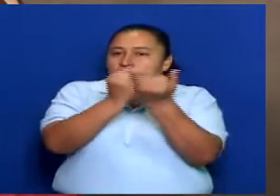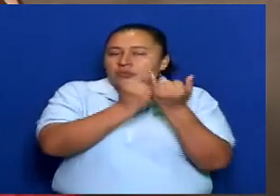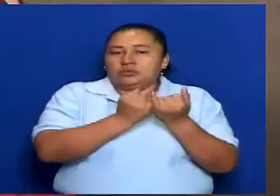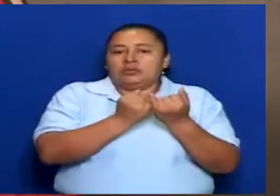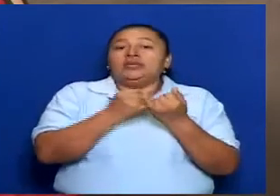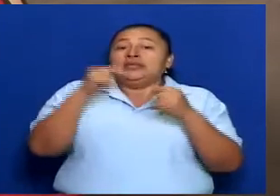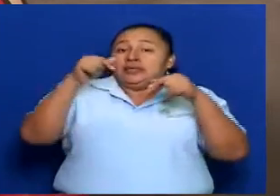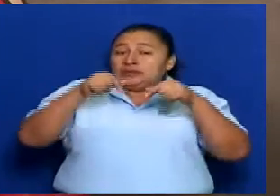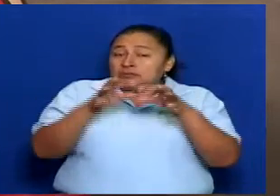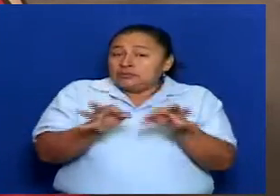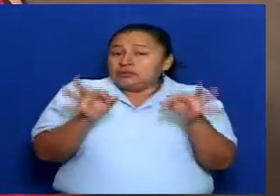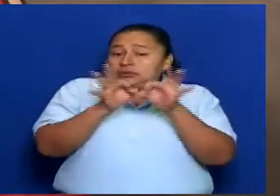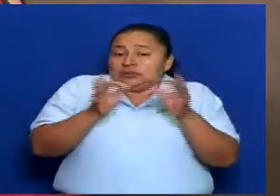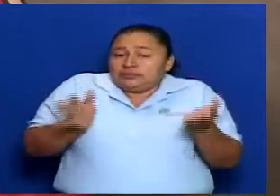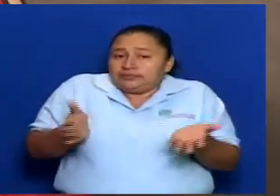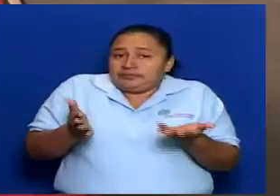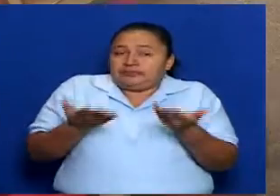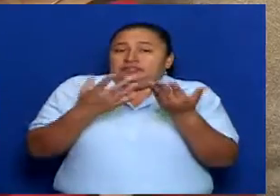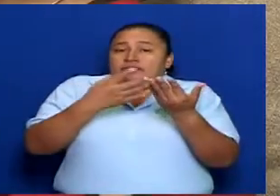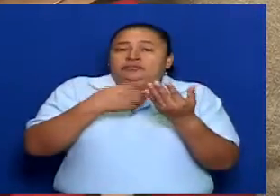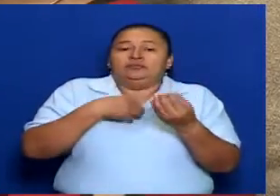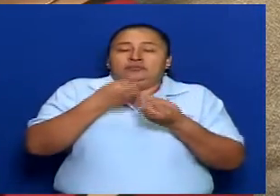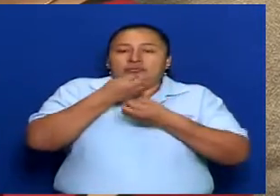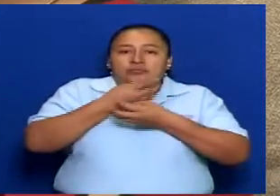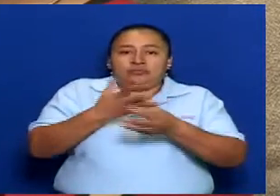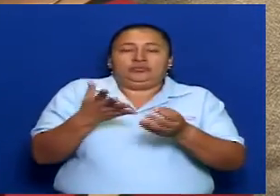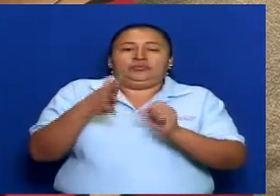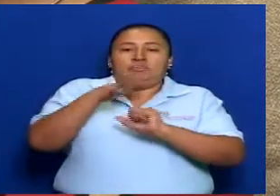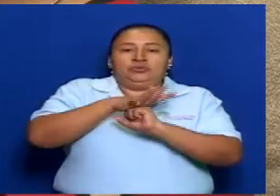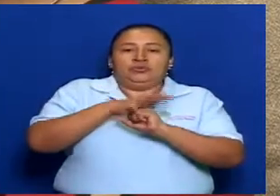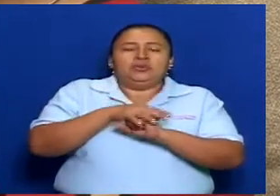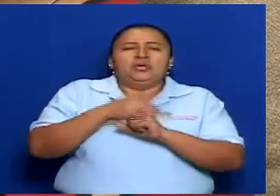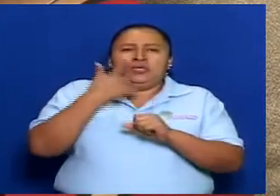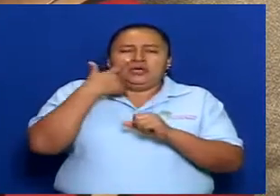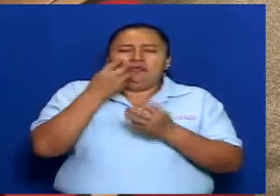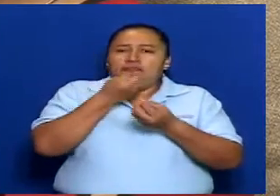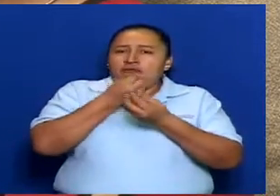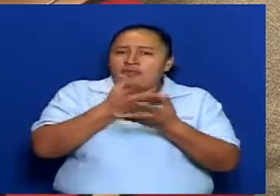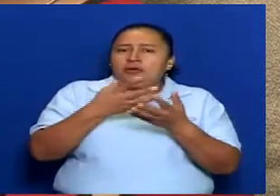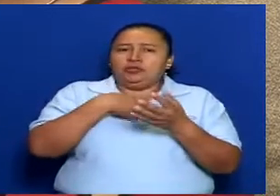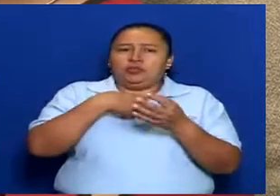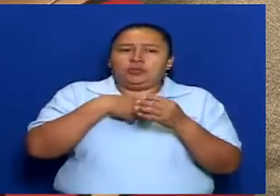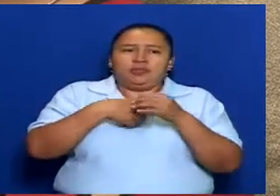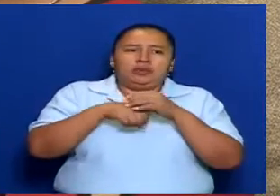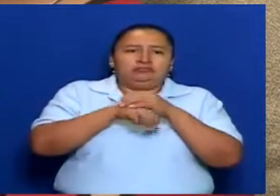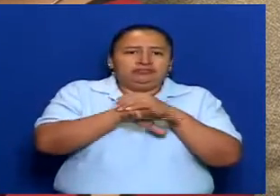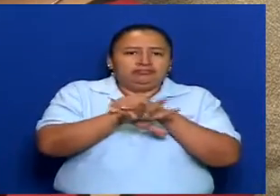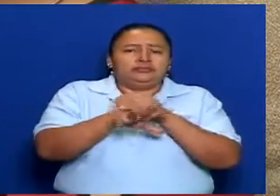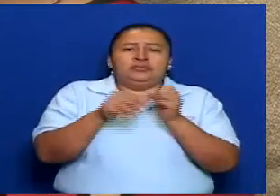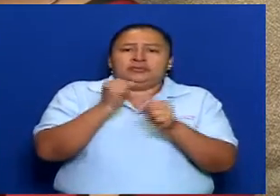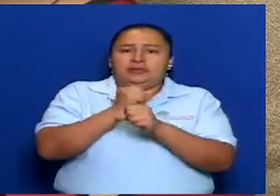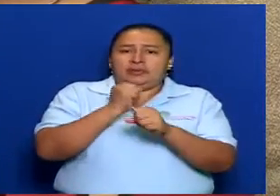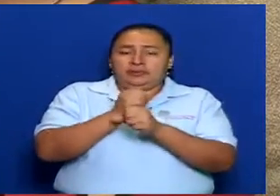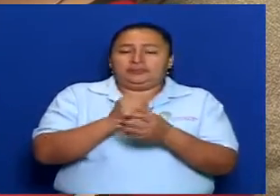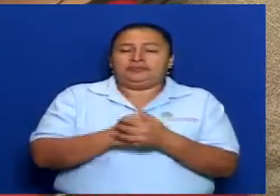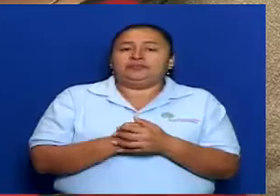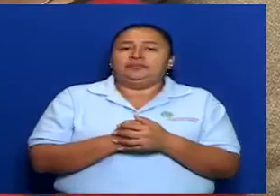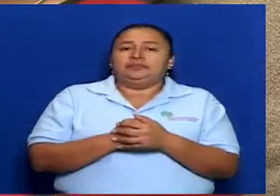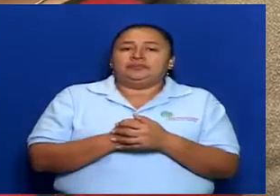comisión y darnos a conocer por nuestras raíces. La reforma